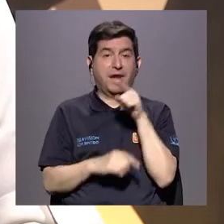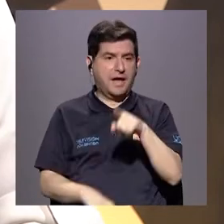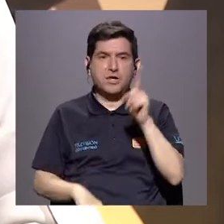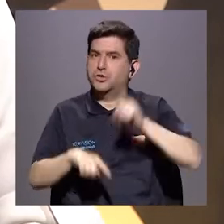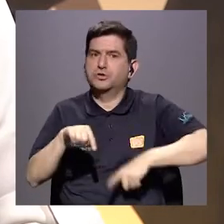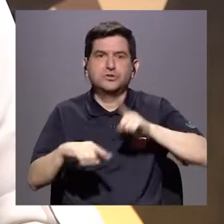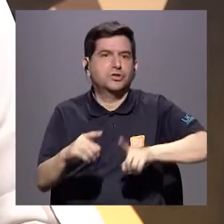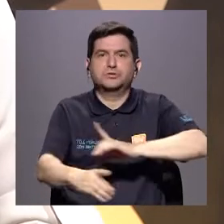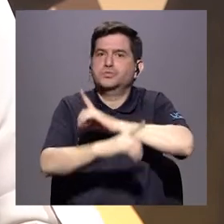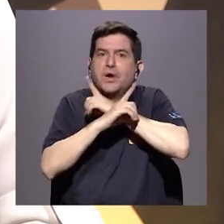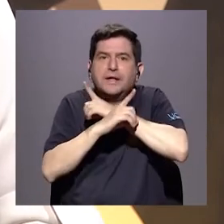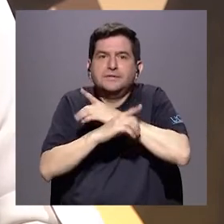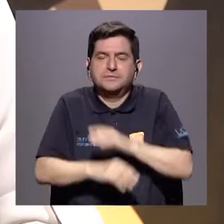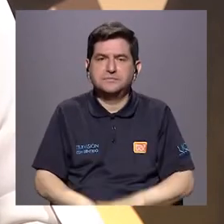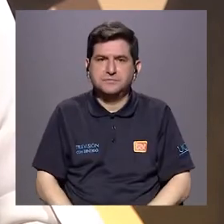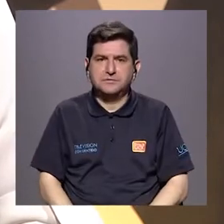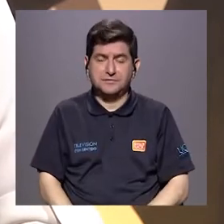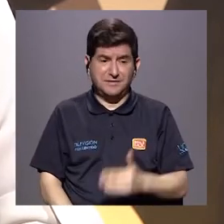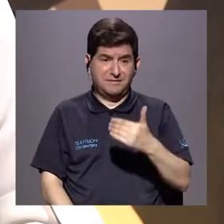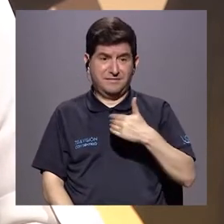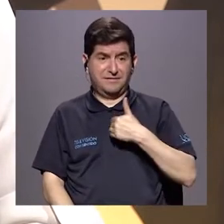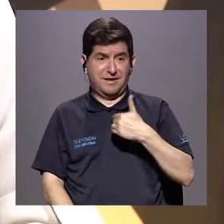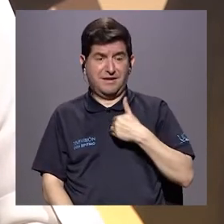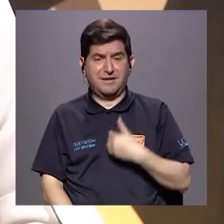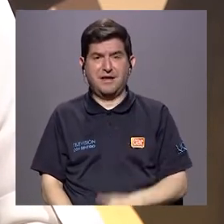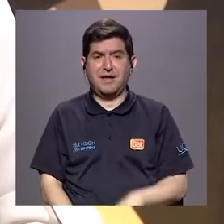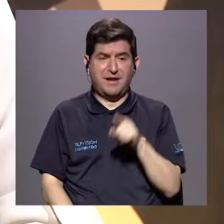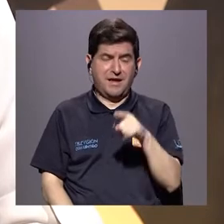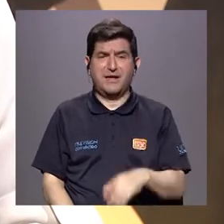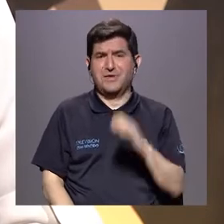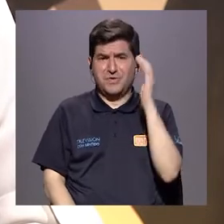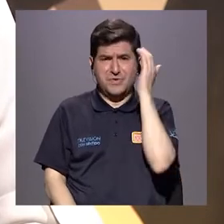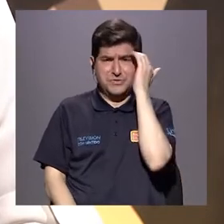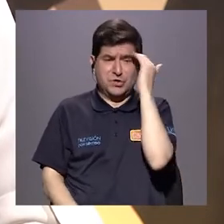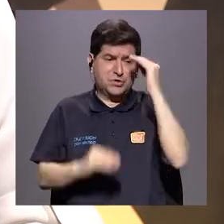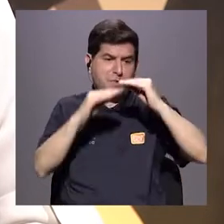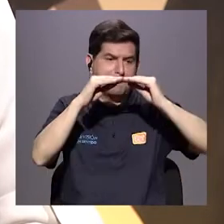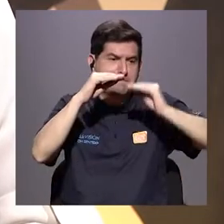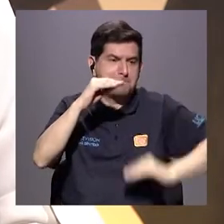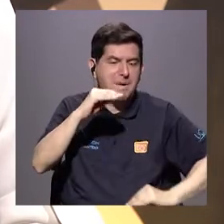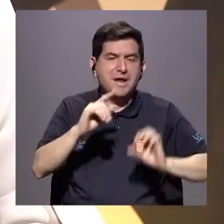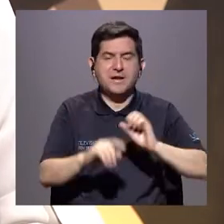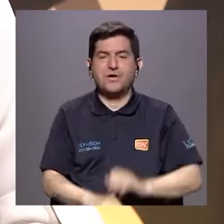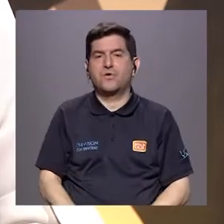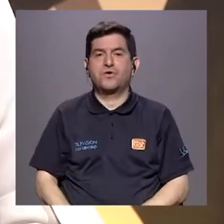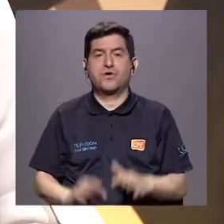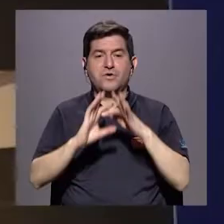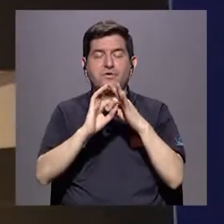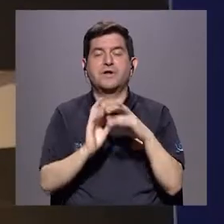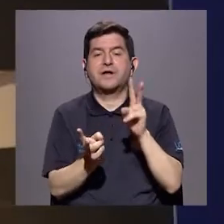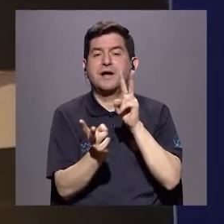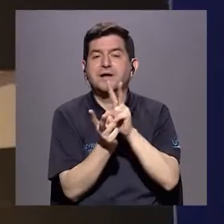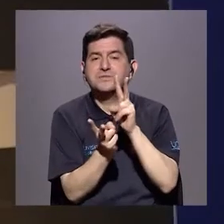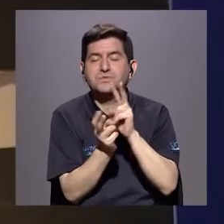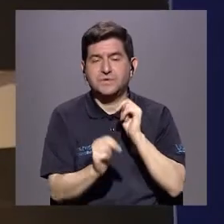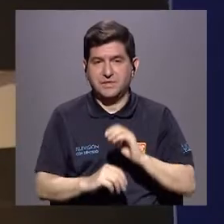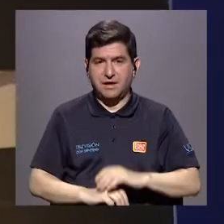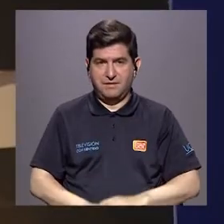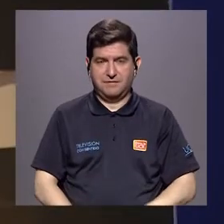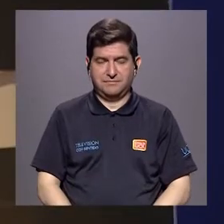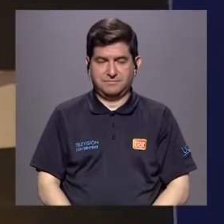están indefensos porque tienen un grado de conocimiento menor sobre la sexualidad. Entonces,